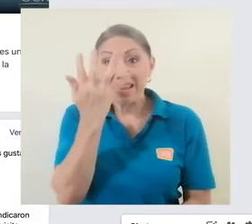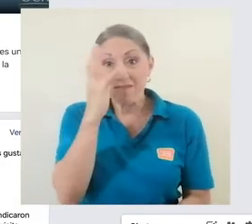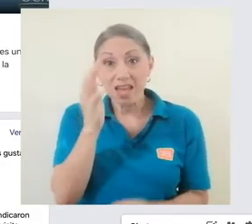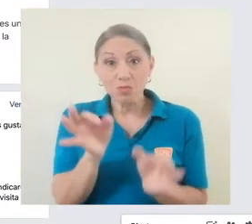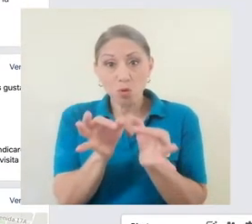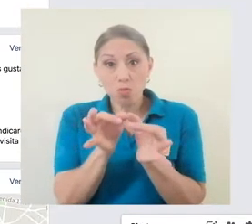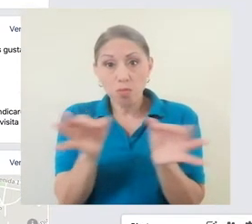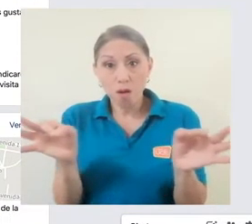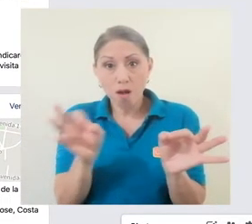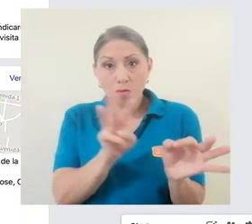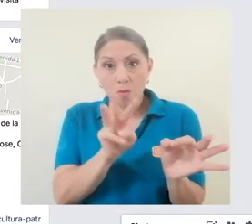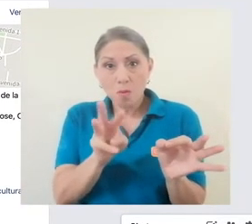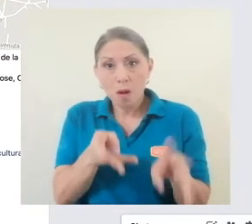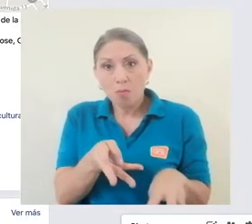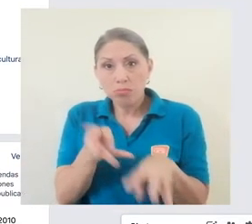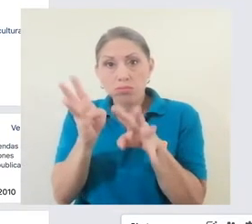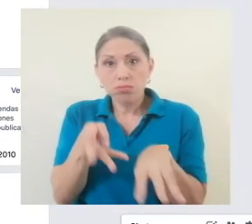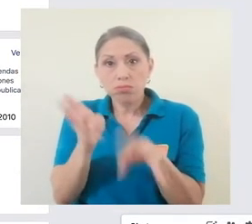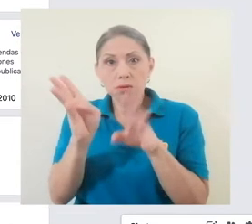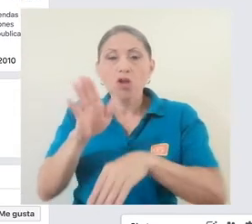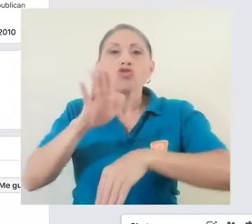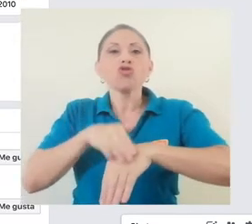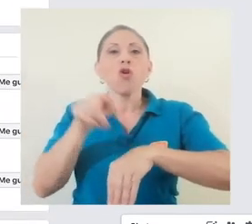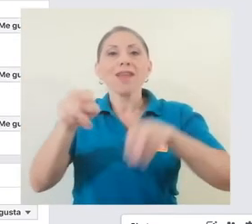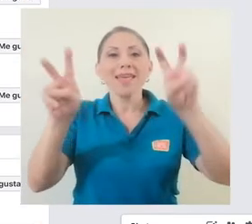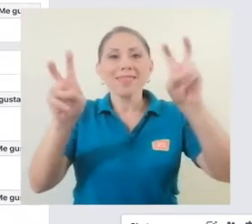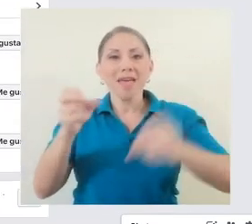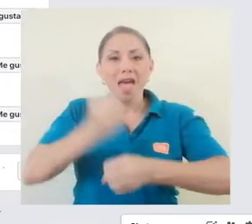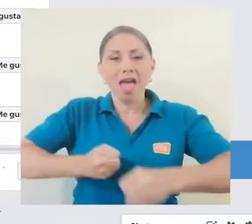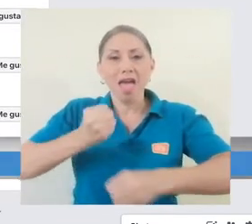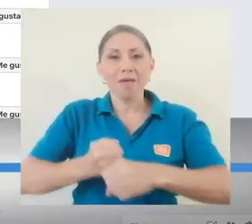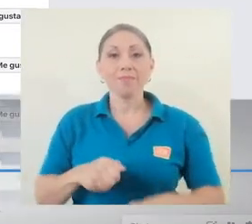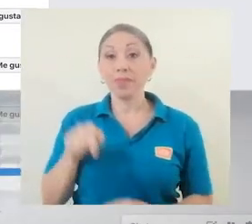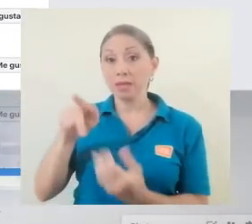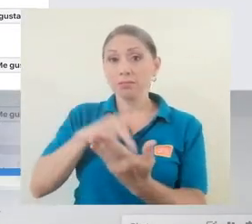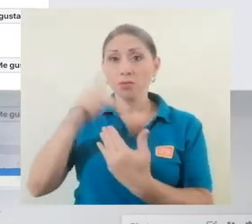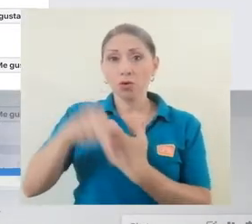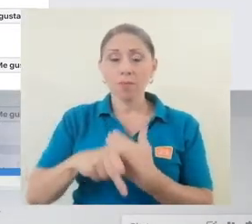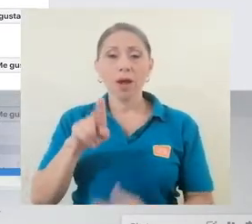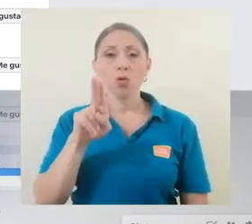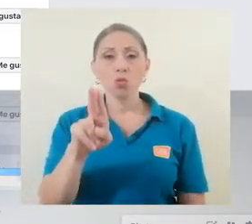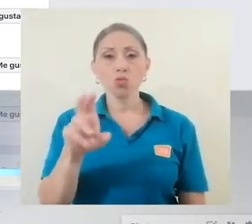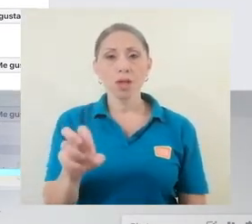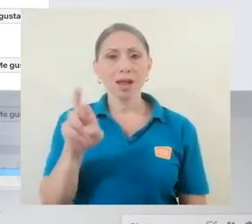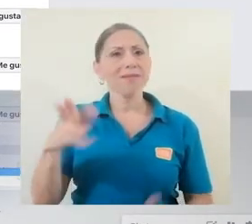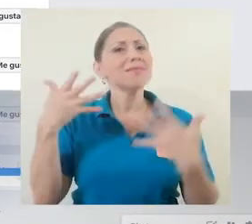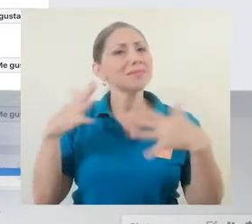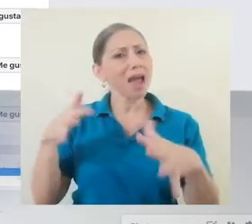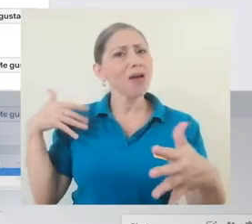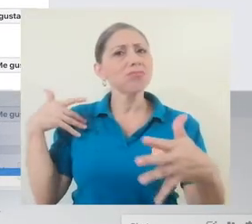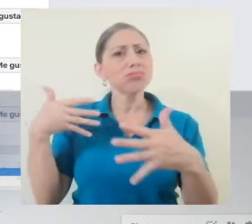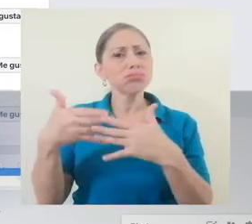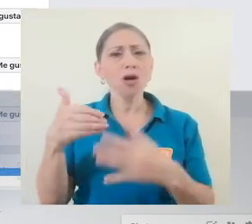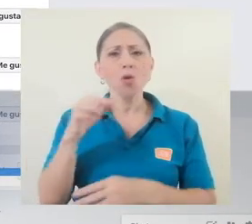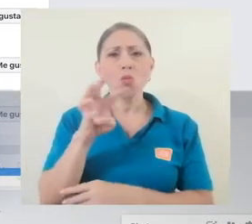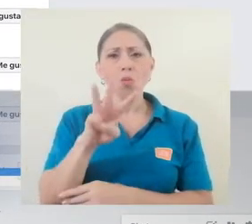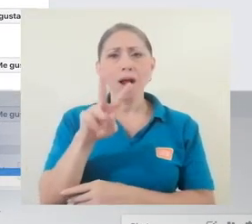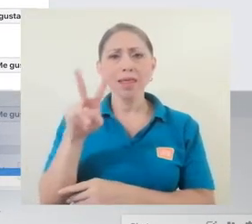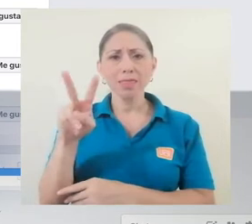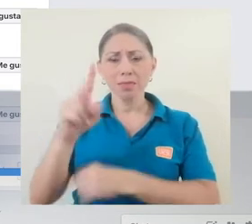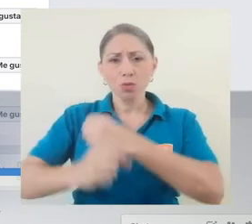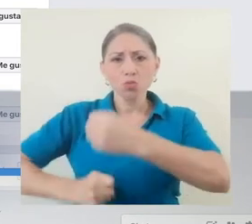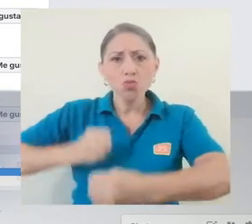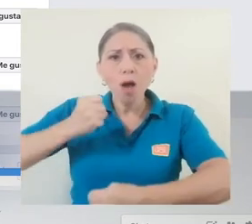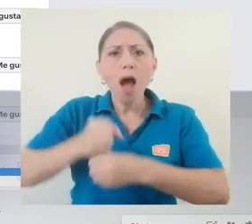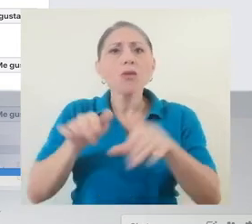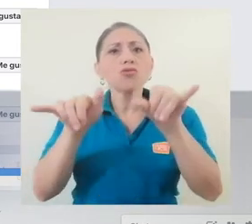subimos links sobre el tema que estamos trabajando. Este programa de la UCR ya cumple 42 años de estar presente en la